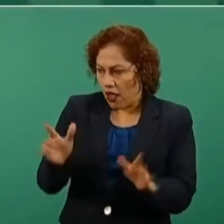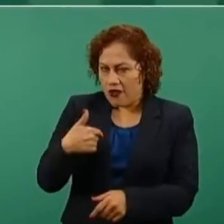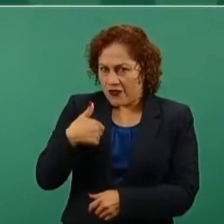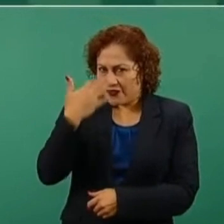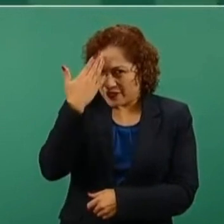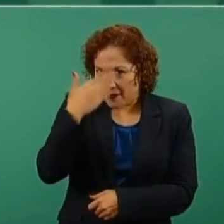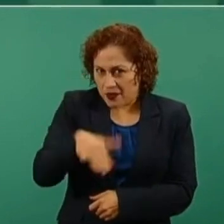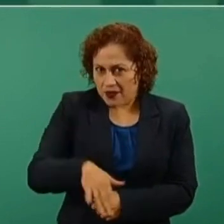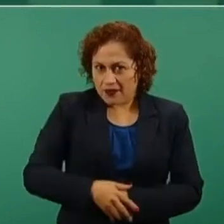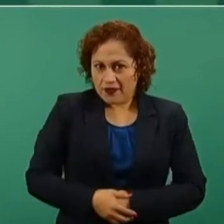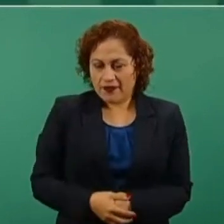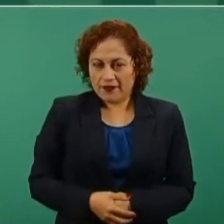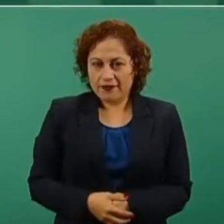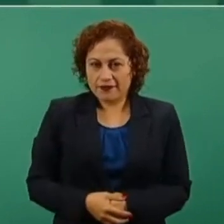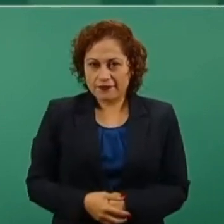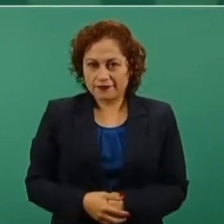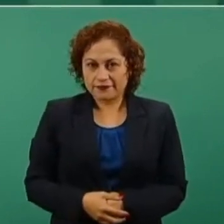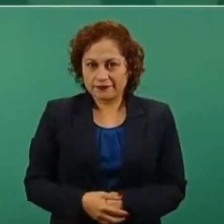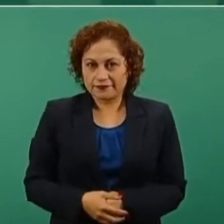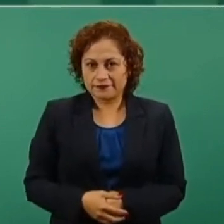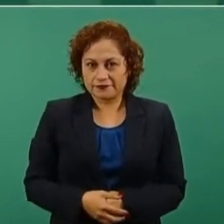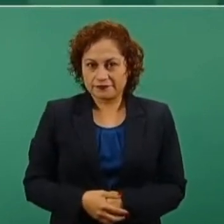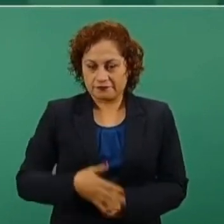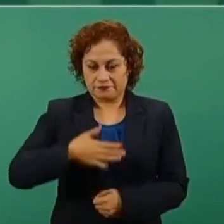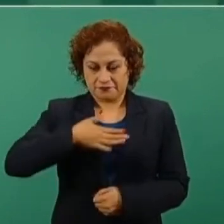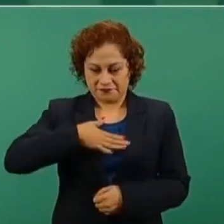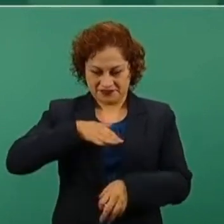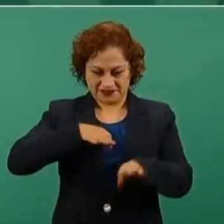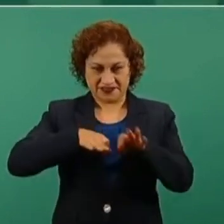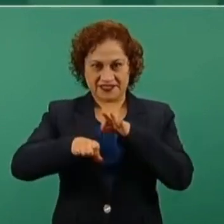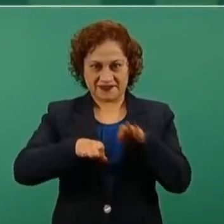es mi trabajo.